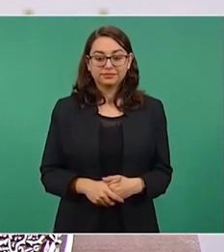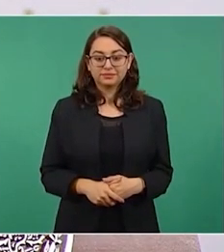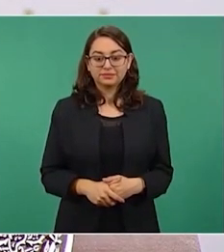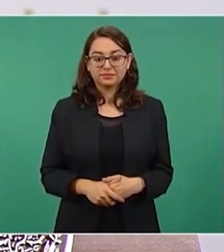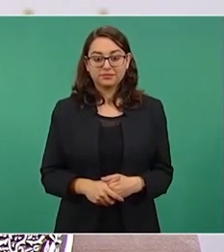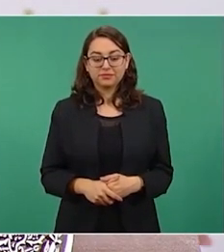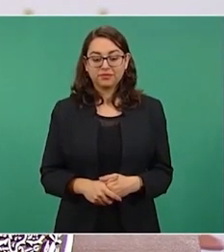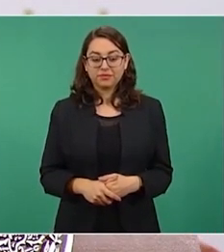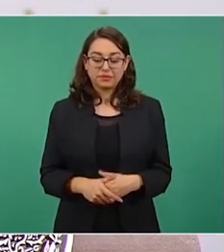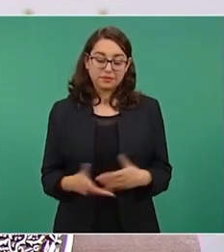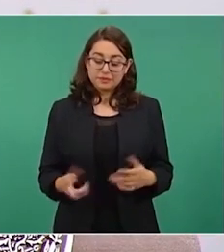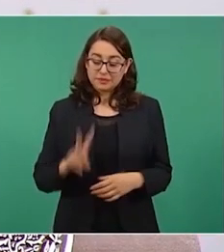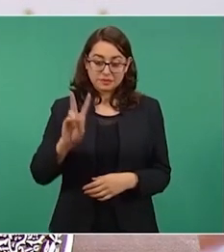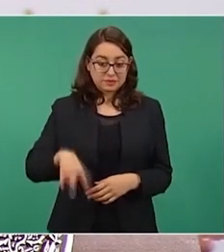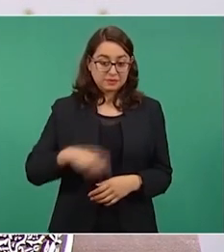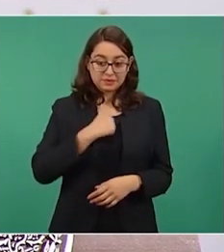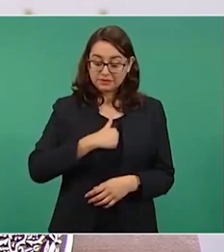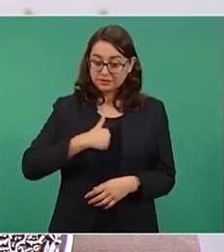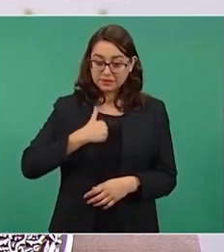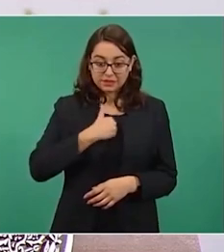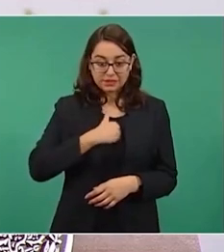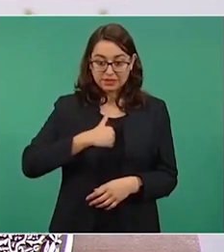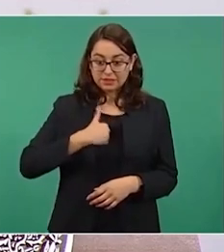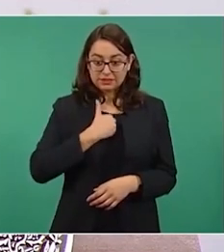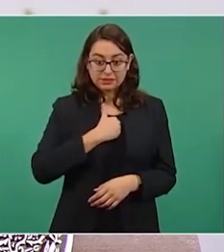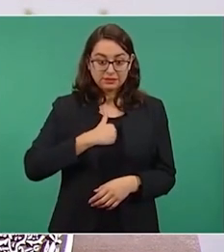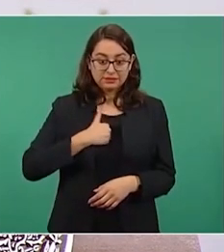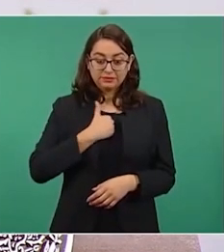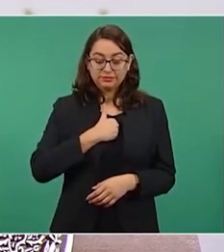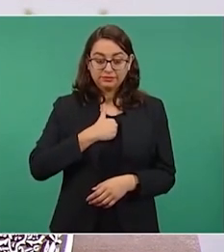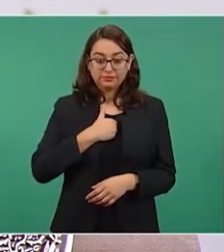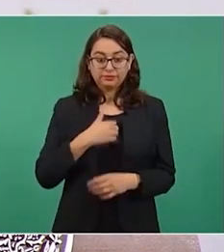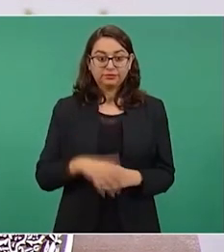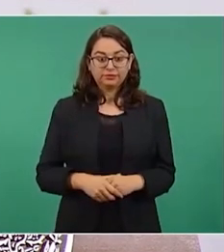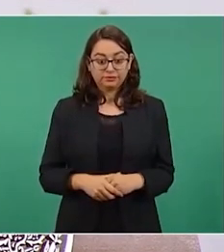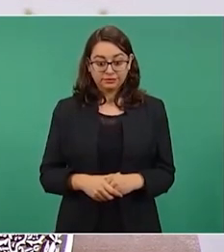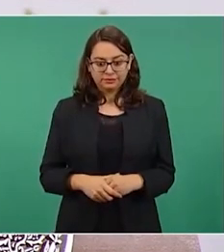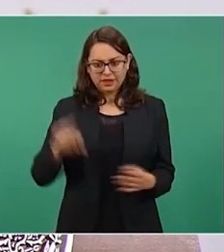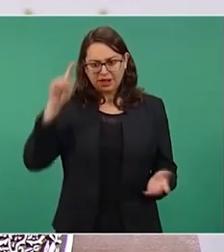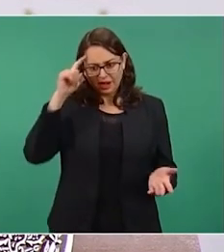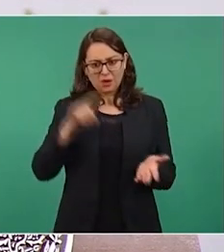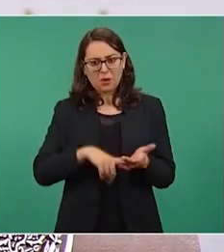que es muy lamentable. creo que hasta Fox